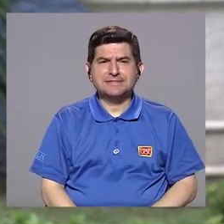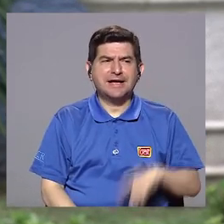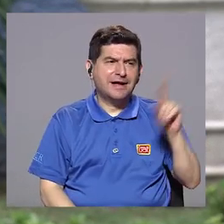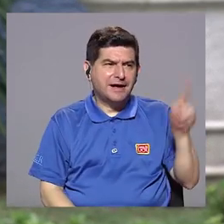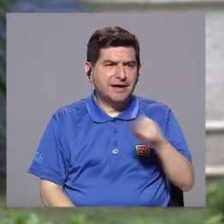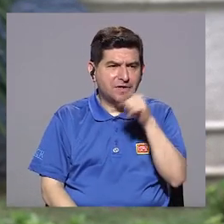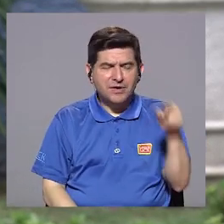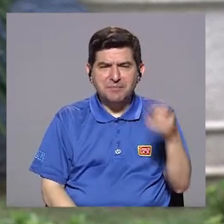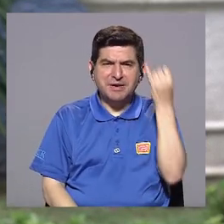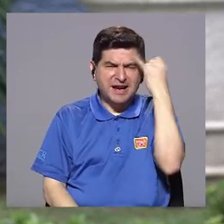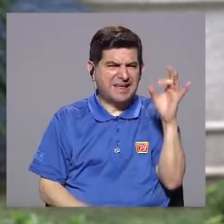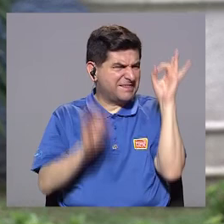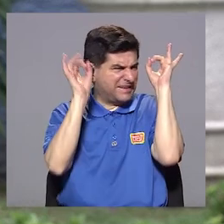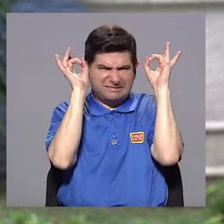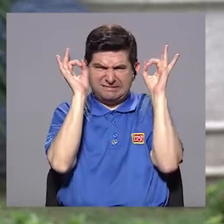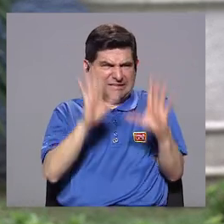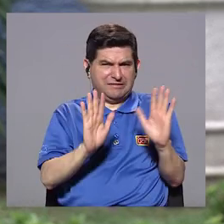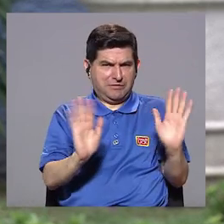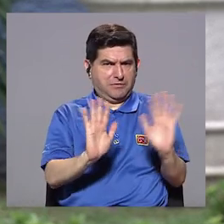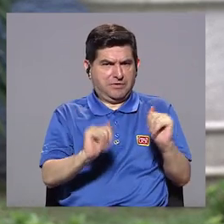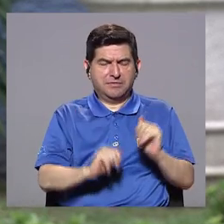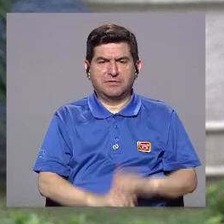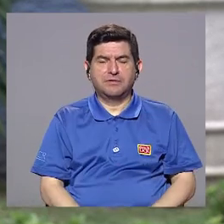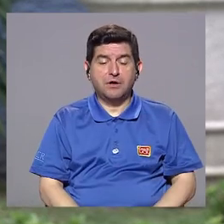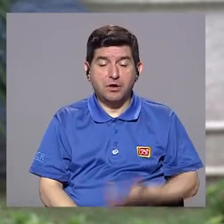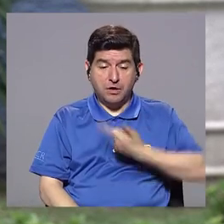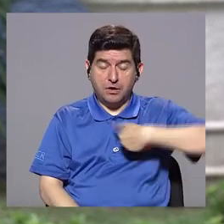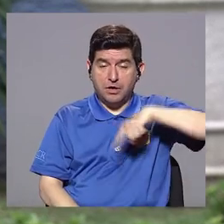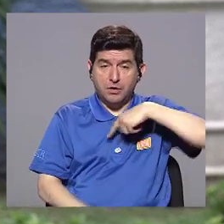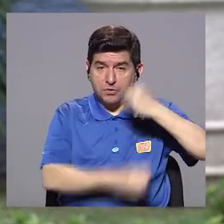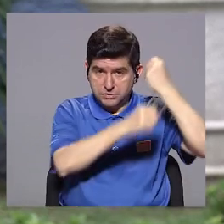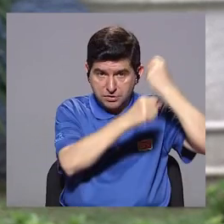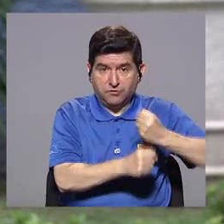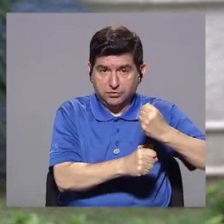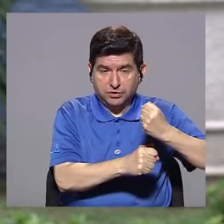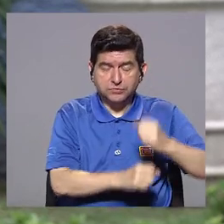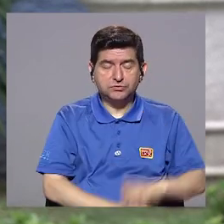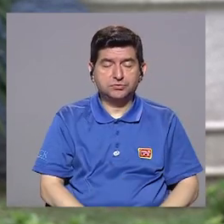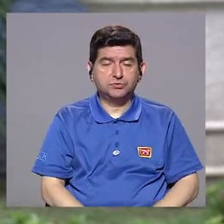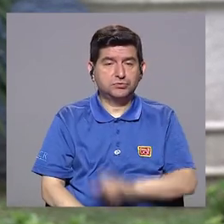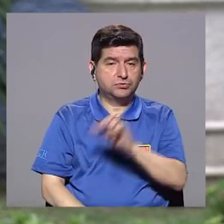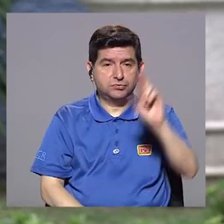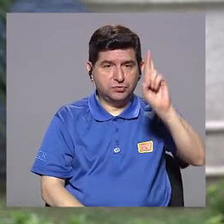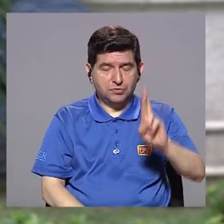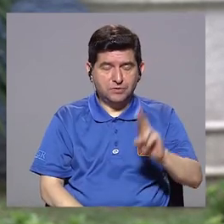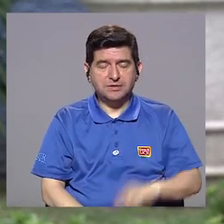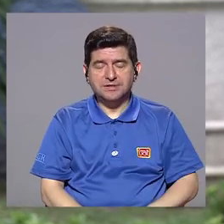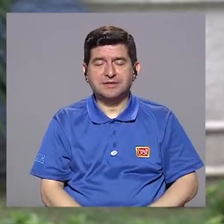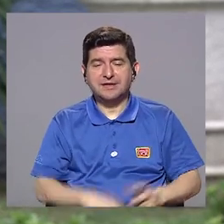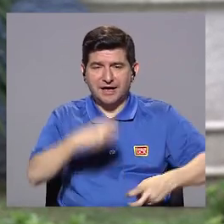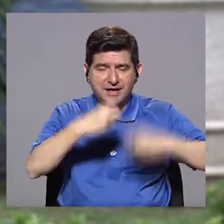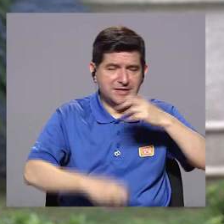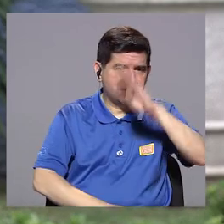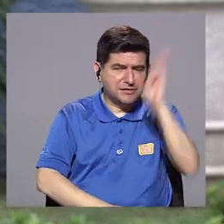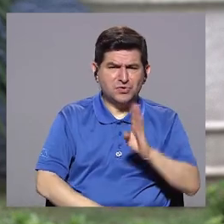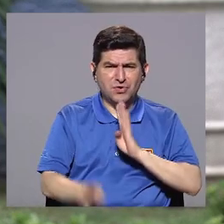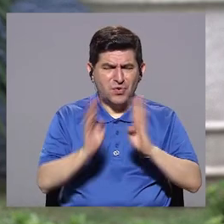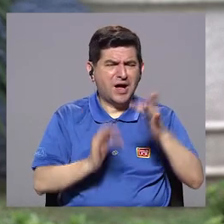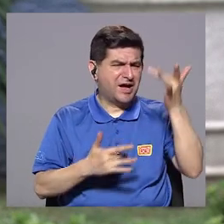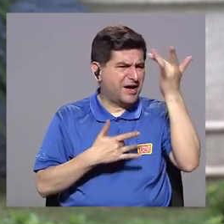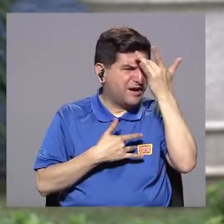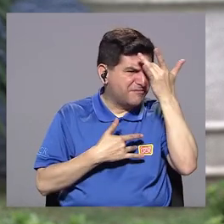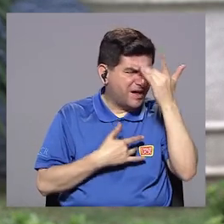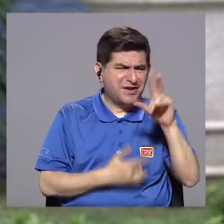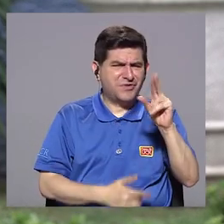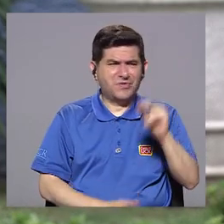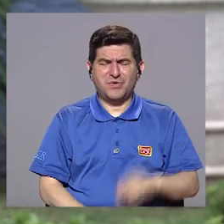concepto de que es algo terrible. Nosotros en la Fundación de Constitución del Trastorno Bipolar, más que hablar de enfermedad